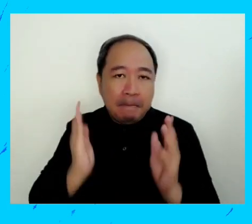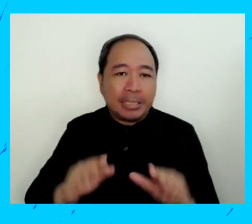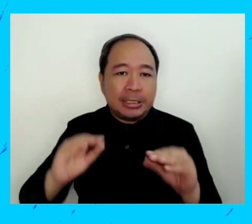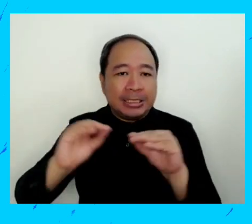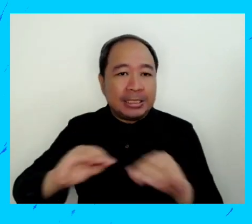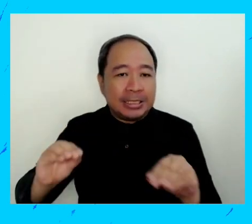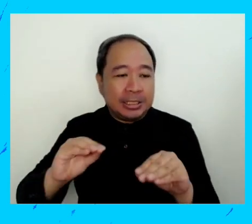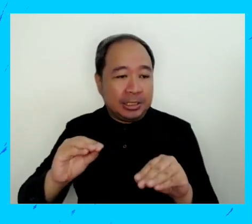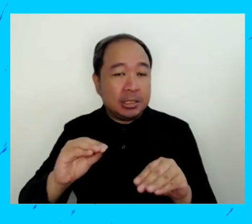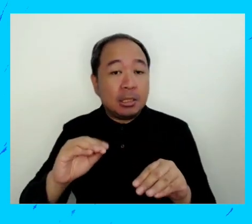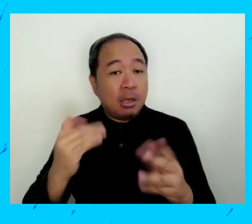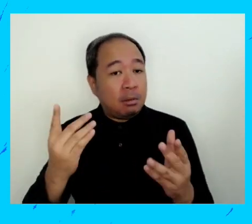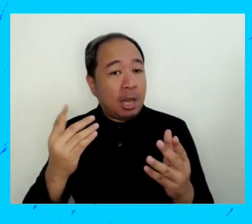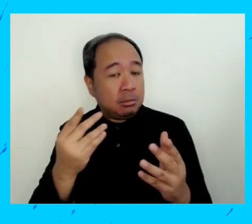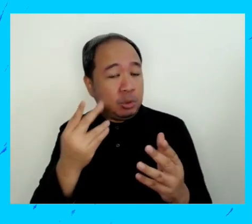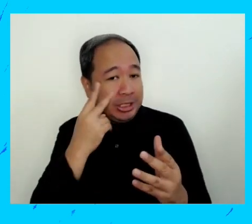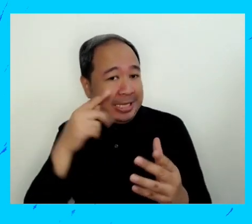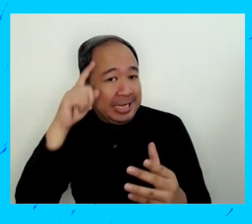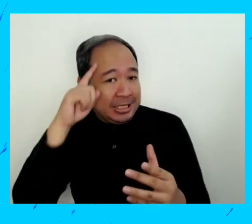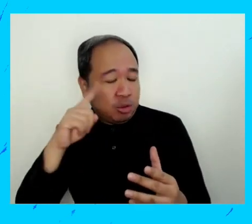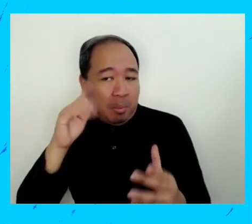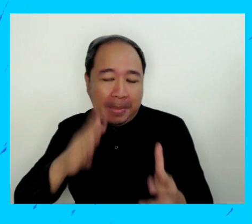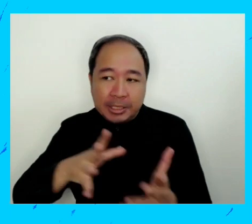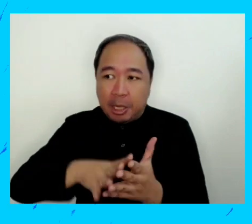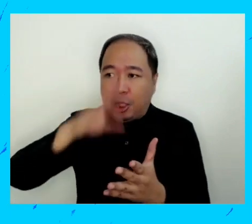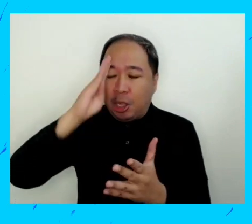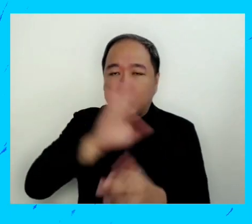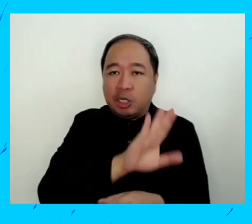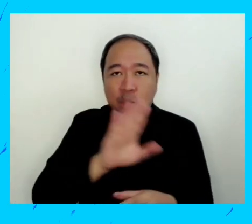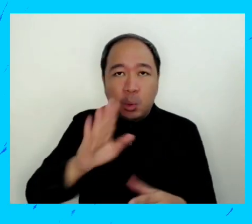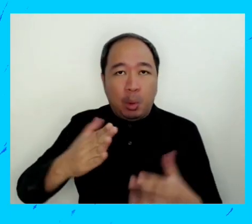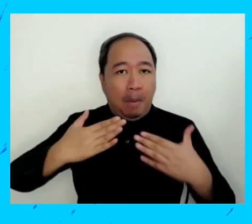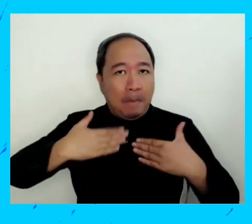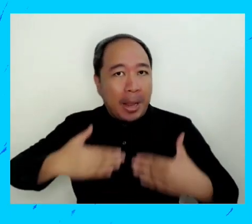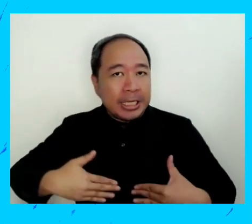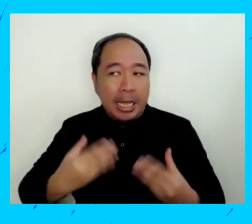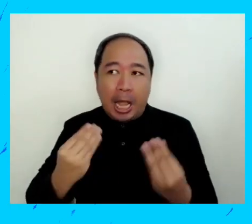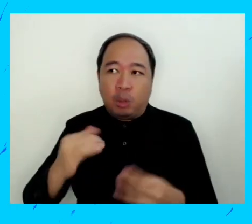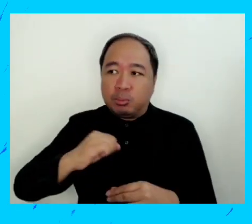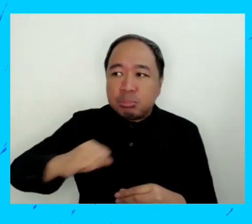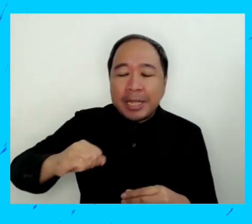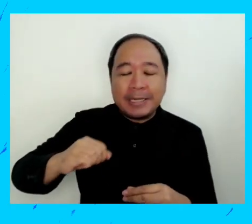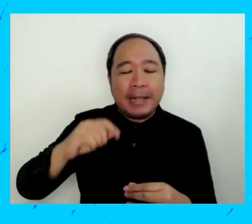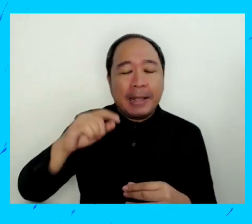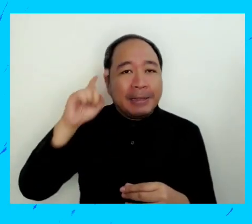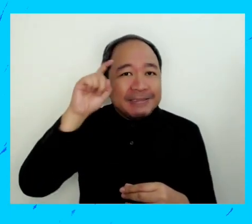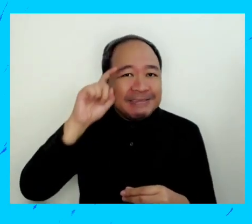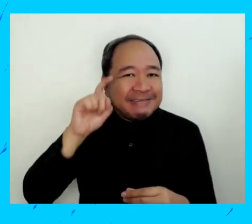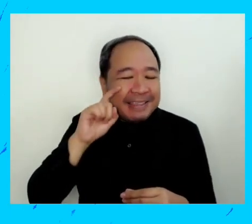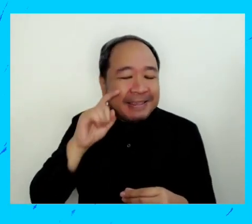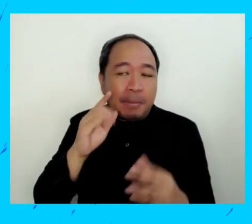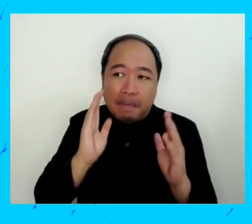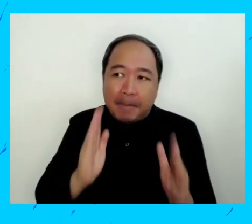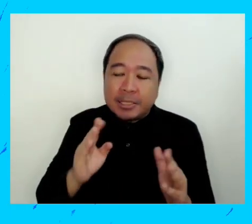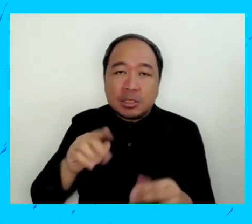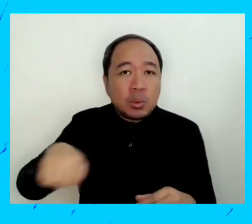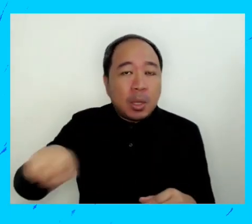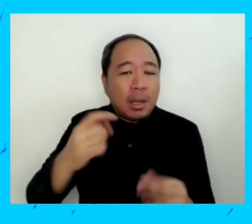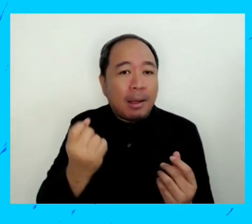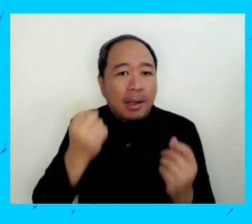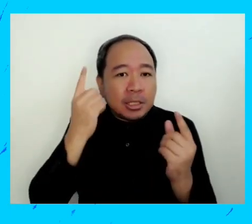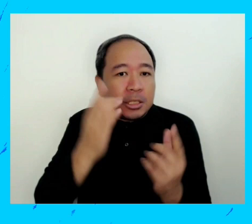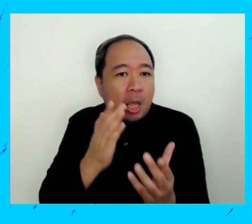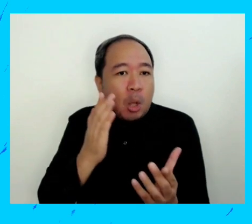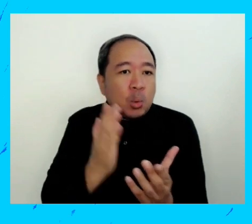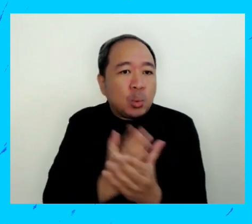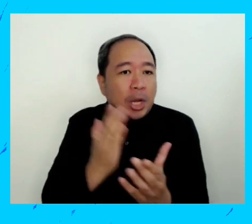pregunta, tenemos que enseñarle a los niños sobre la educación sexual en sus años de formación. Tienen